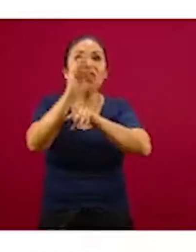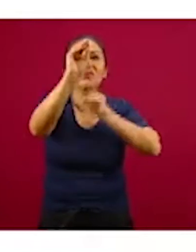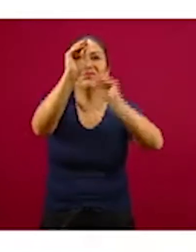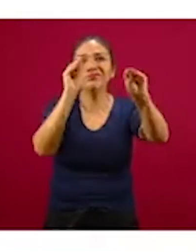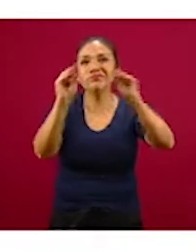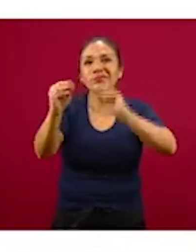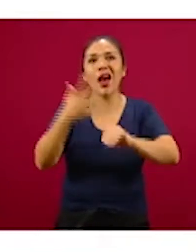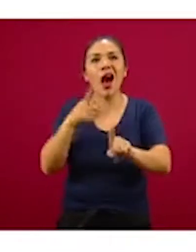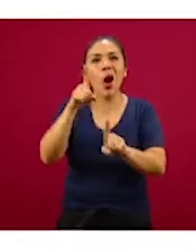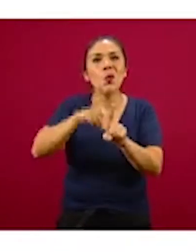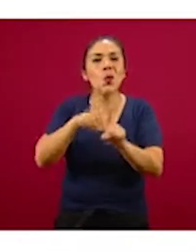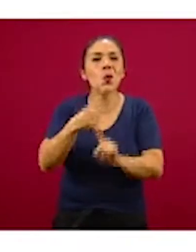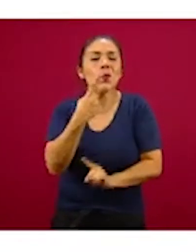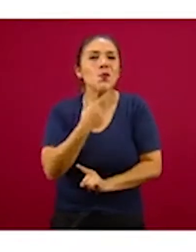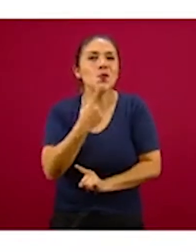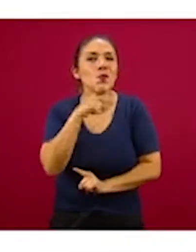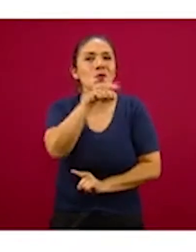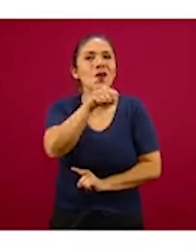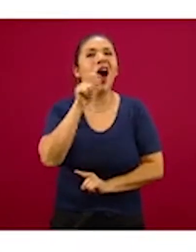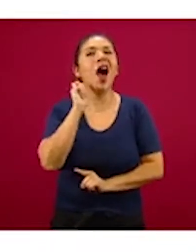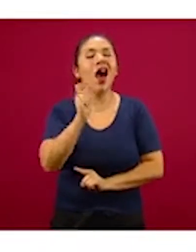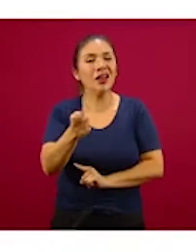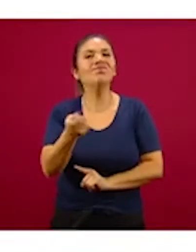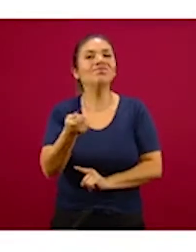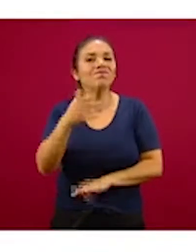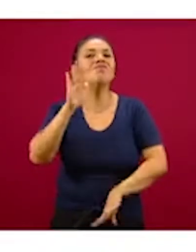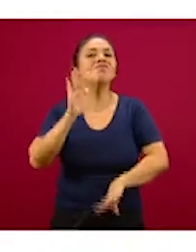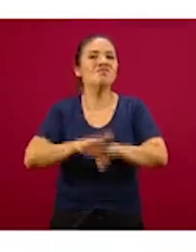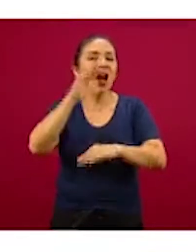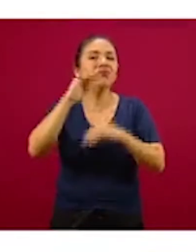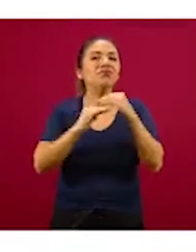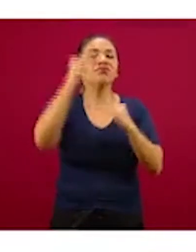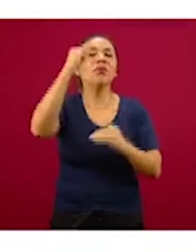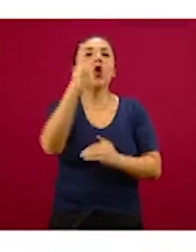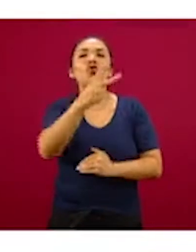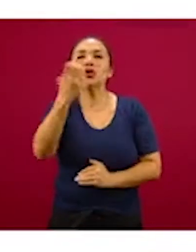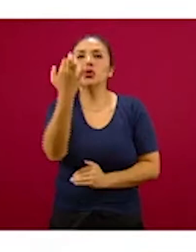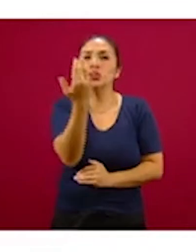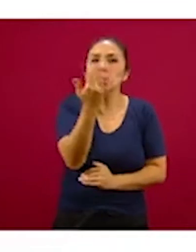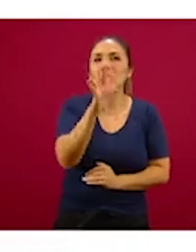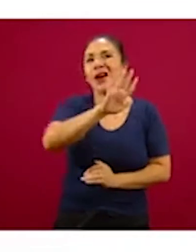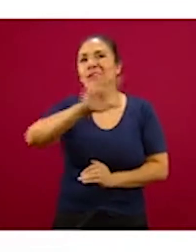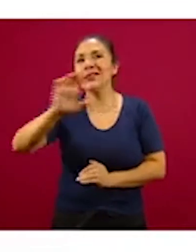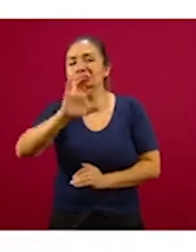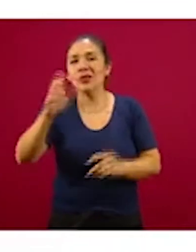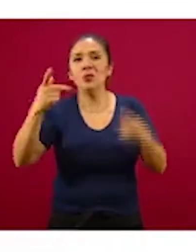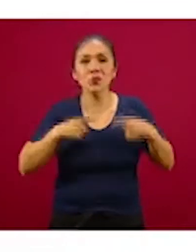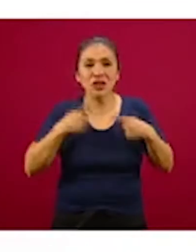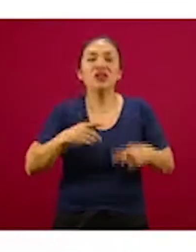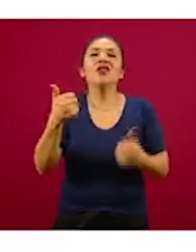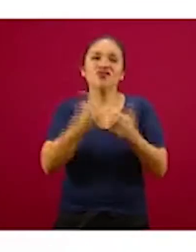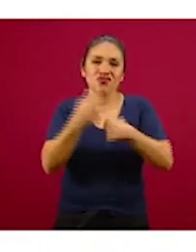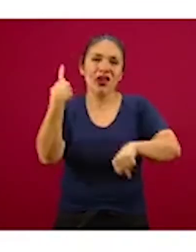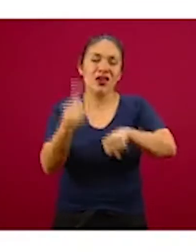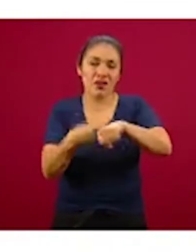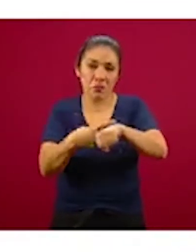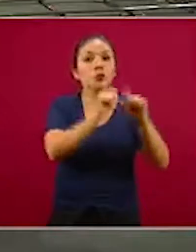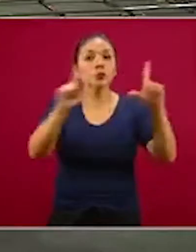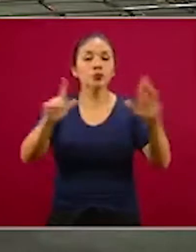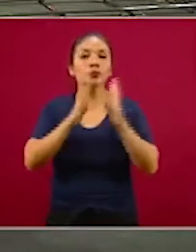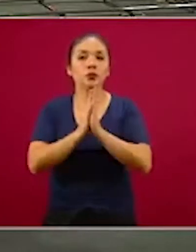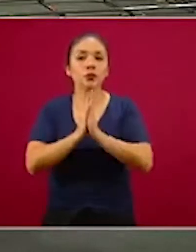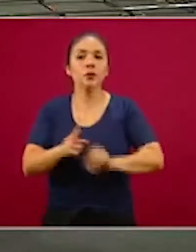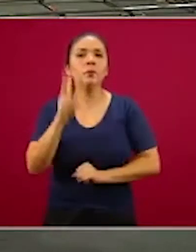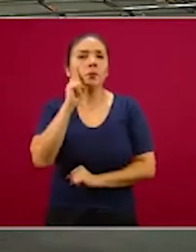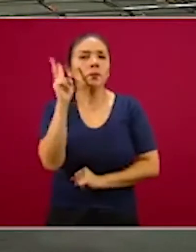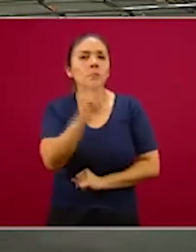El país suma 26.025 casos confirmados de COVID-19, informó el titular de la Dirección General de Epidemiología, José